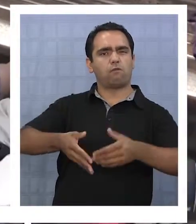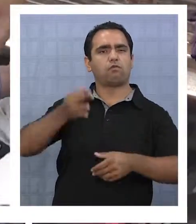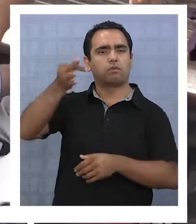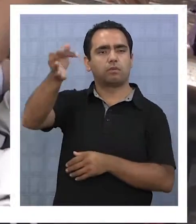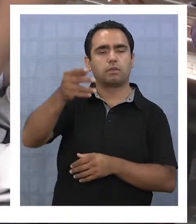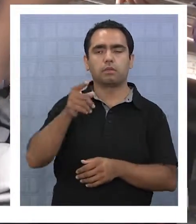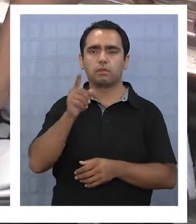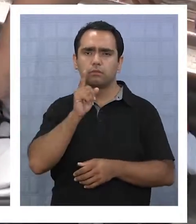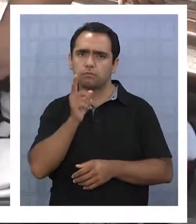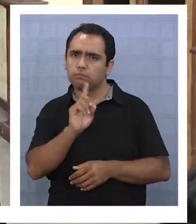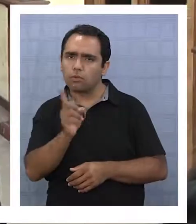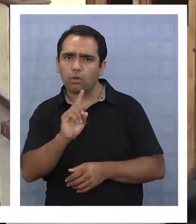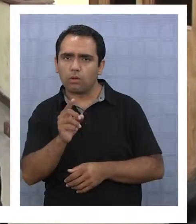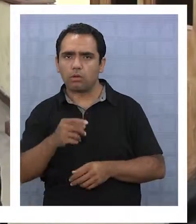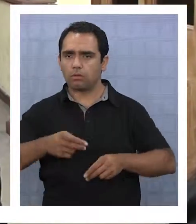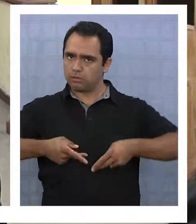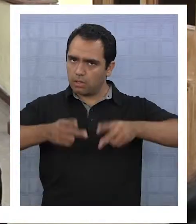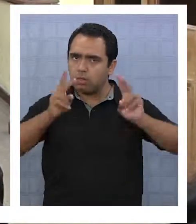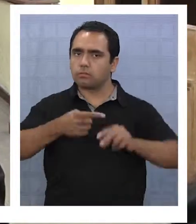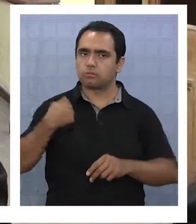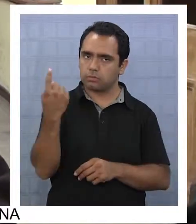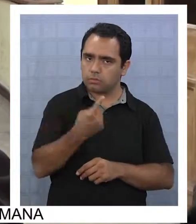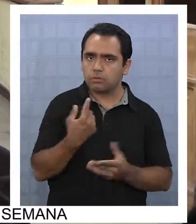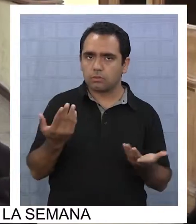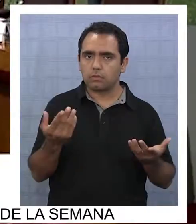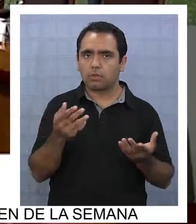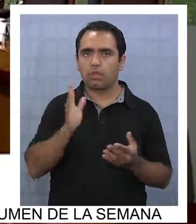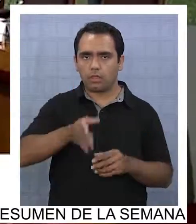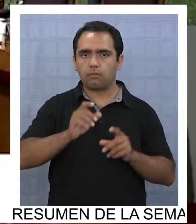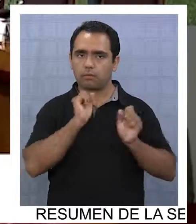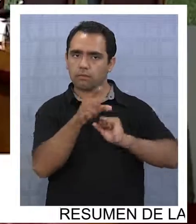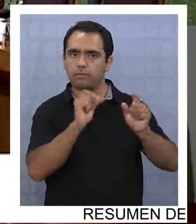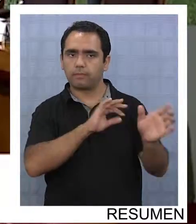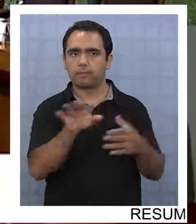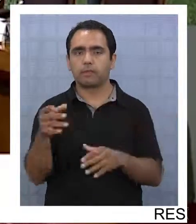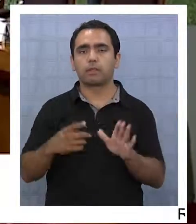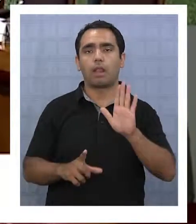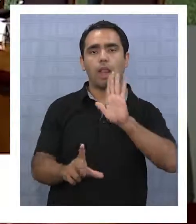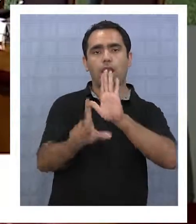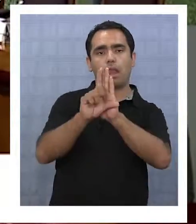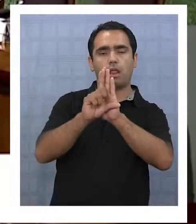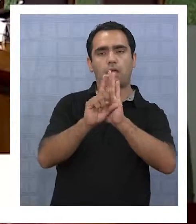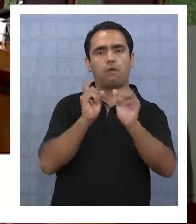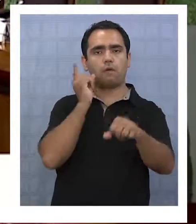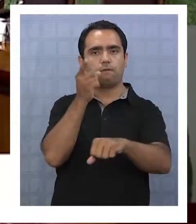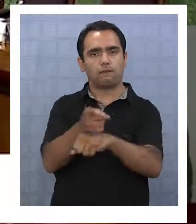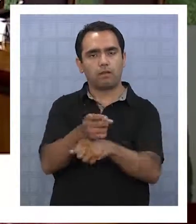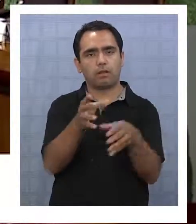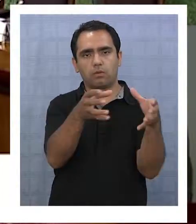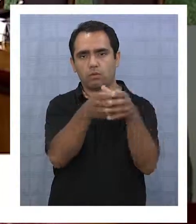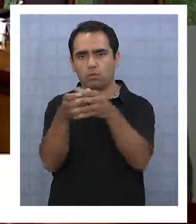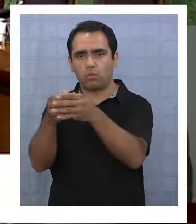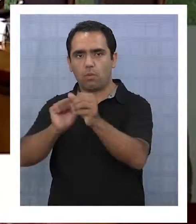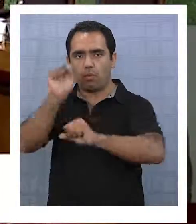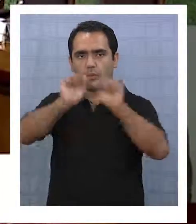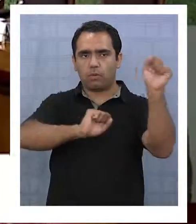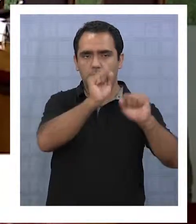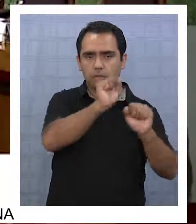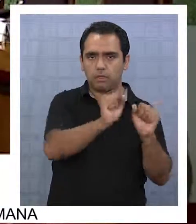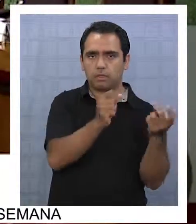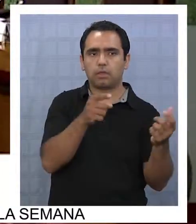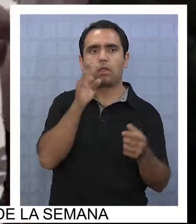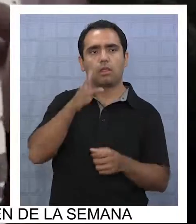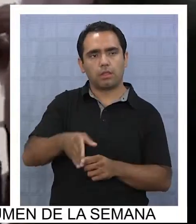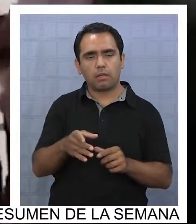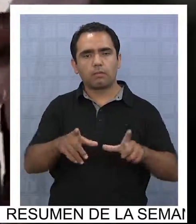y ese es un derecho que tenemos todas y tenemos que defenderlo. Para algunos, el establecer una ley que obligue a los partidos políticos